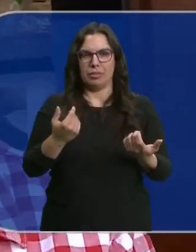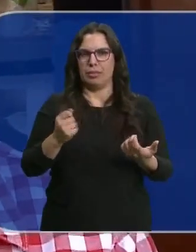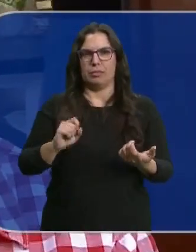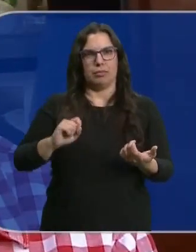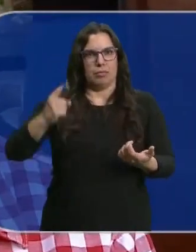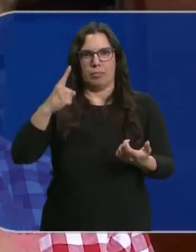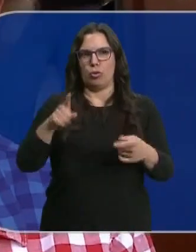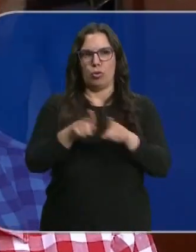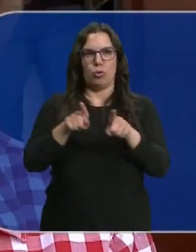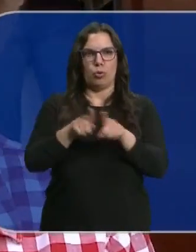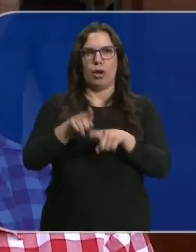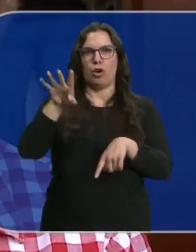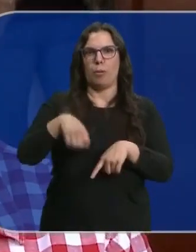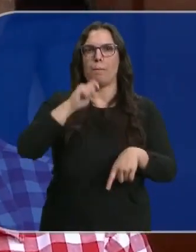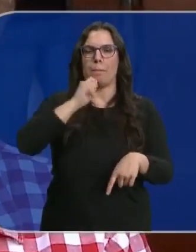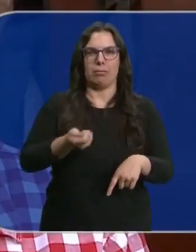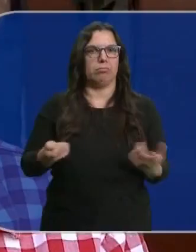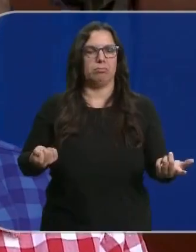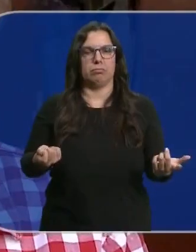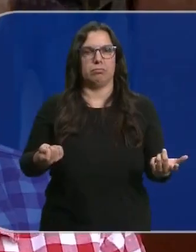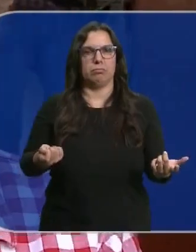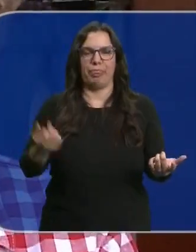a primera hora, que es lo que hay que comer, pan.